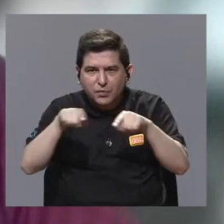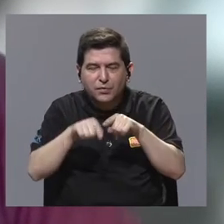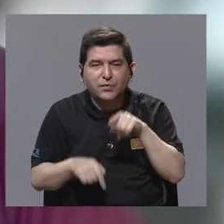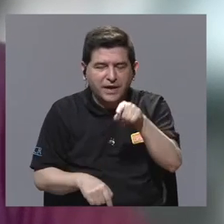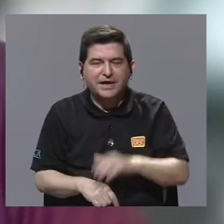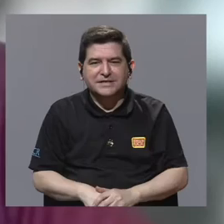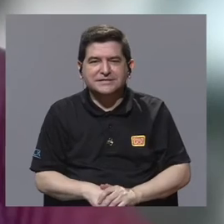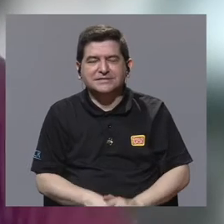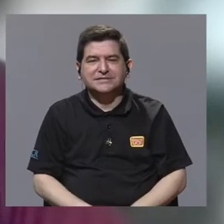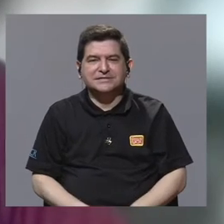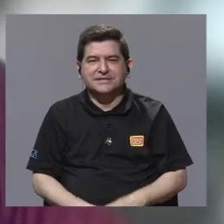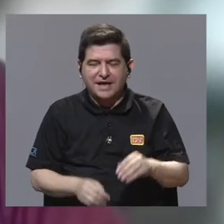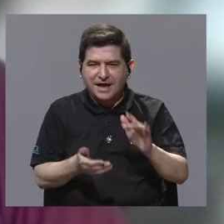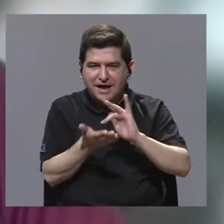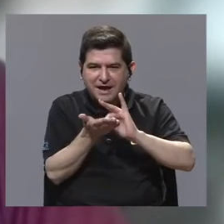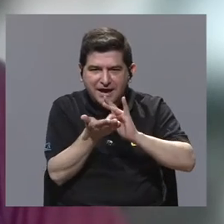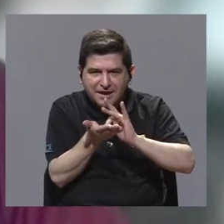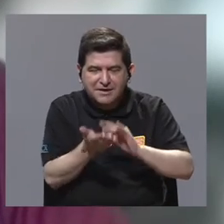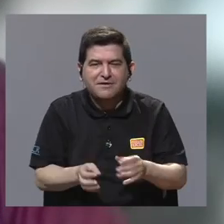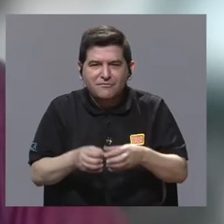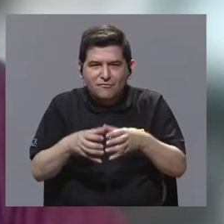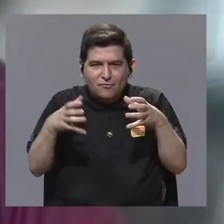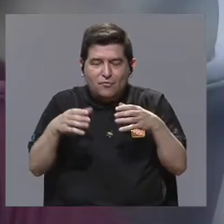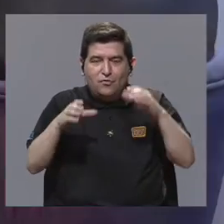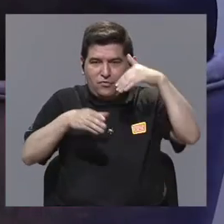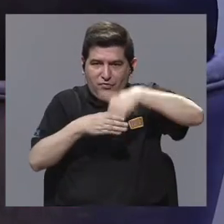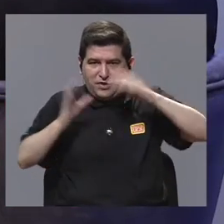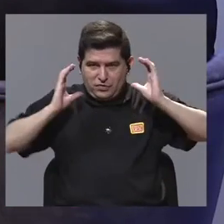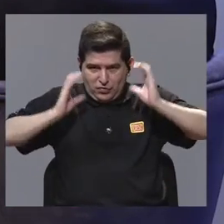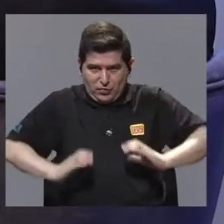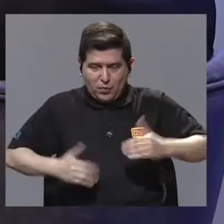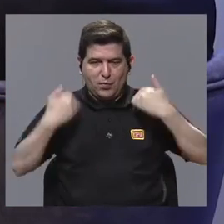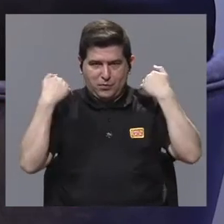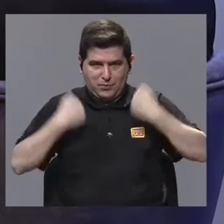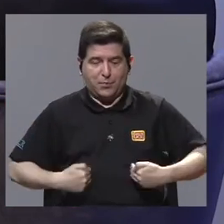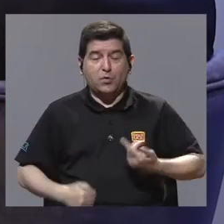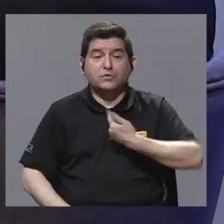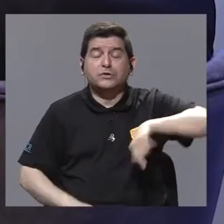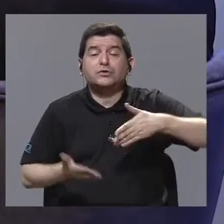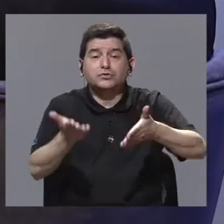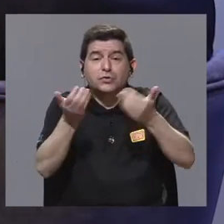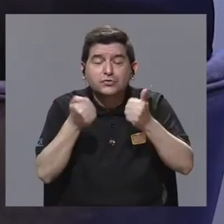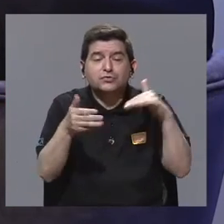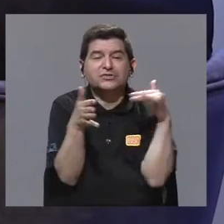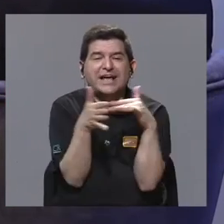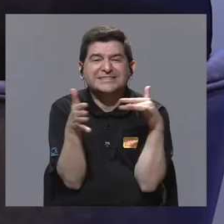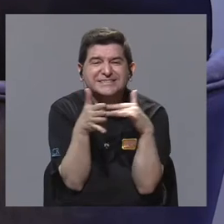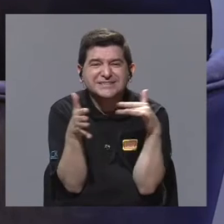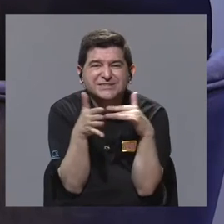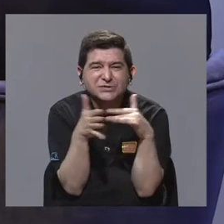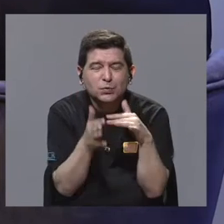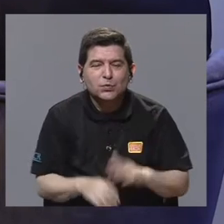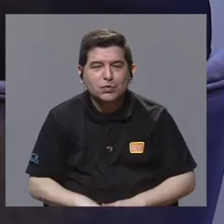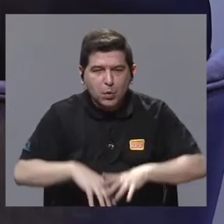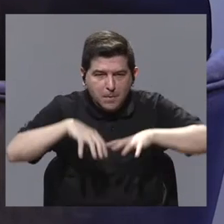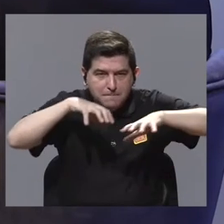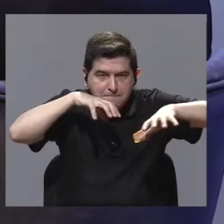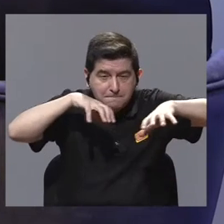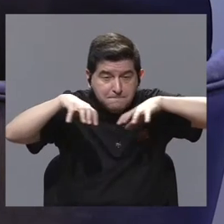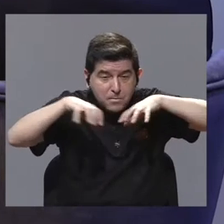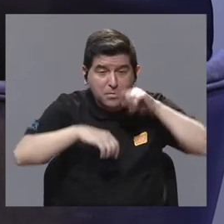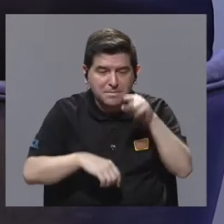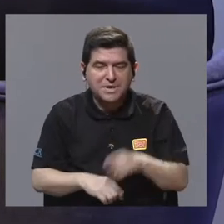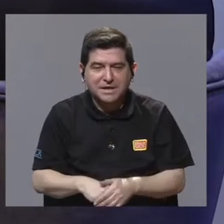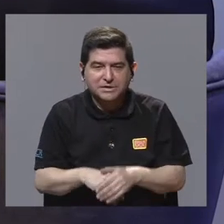radiofármaco en el cuerpo humano. Inclusive, si nosotros quisiéramos hacer un estudio del